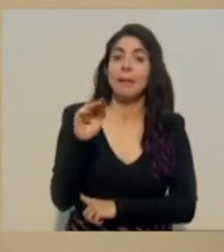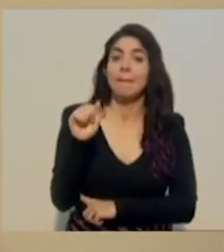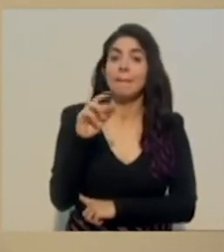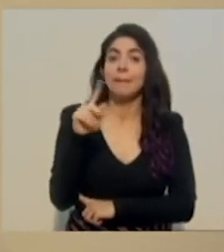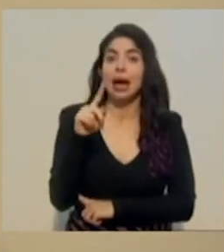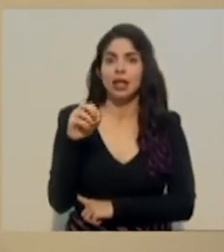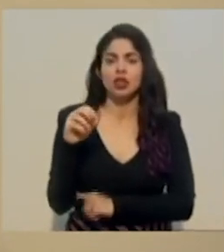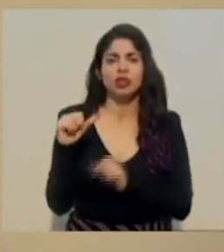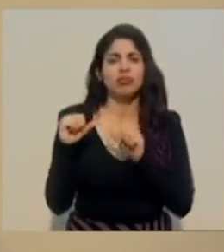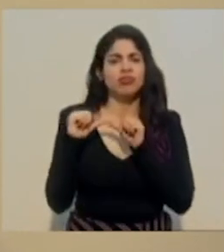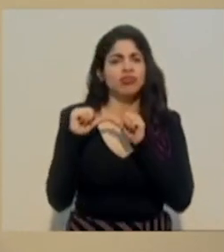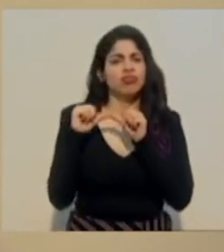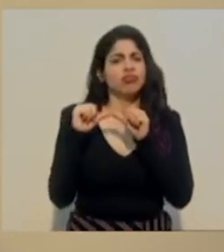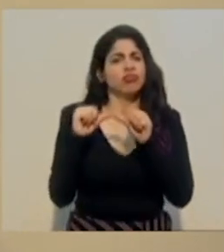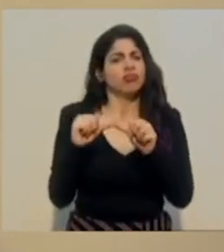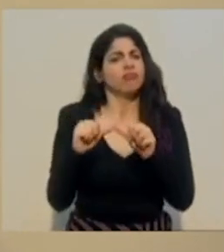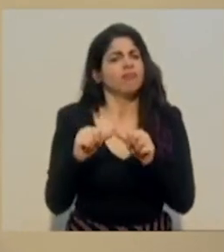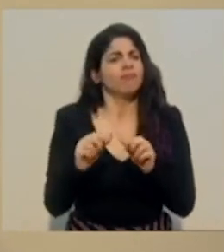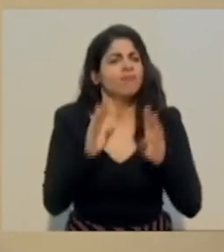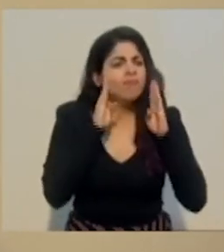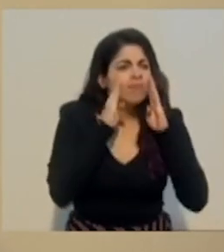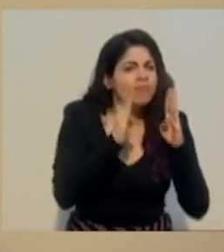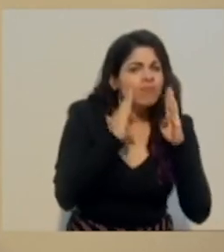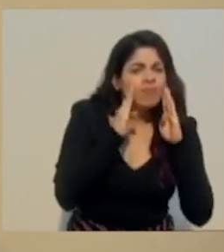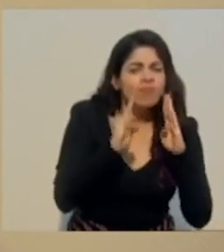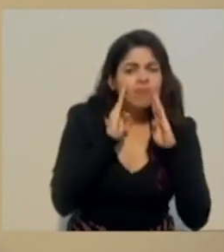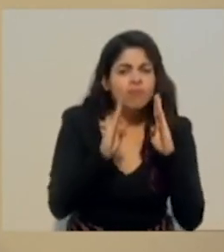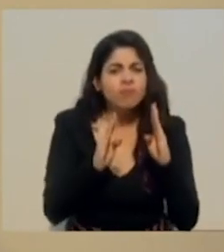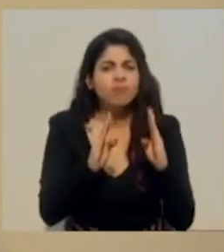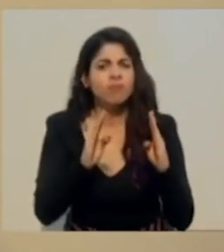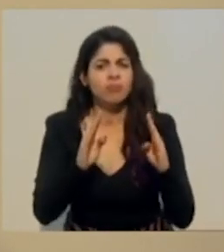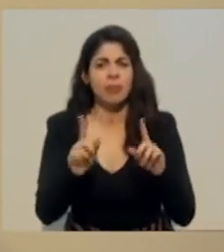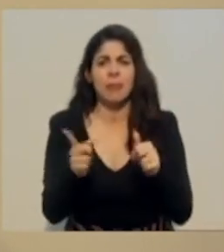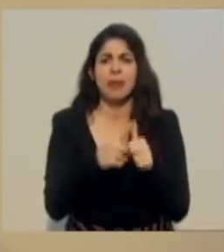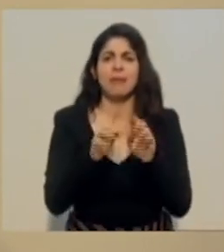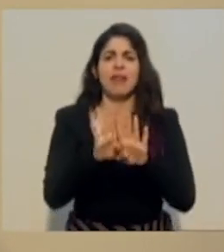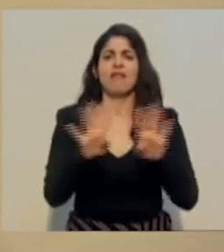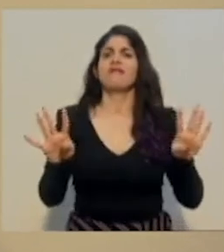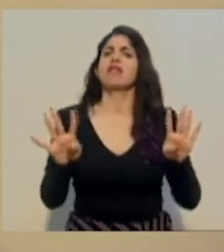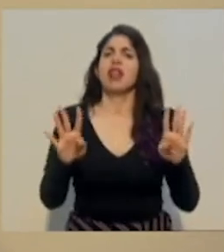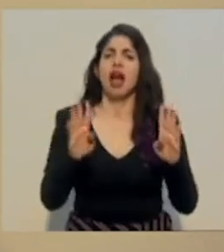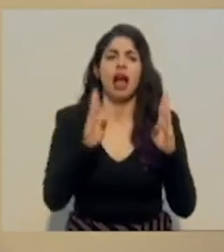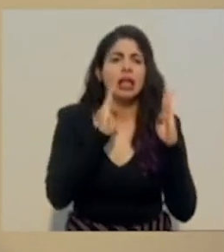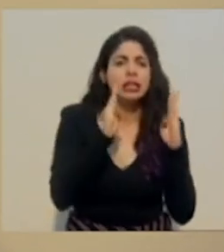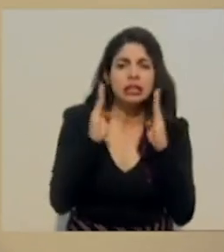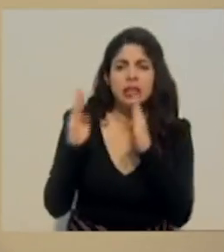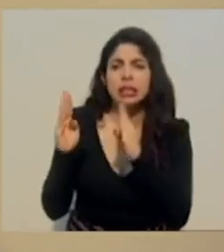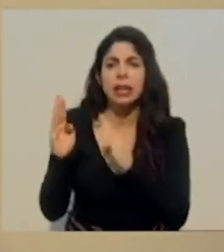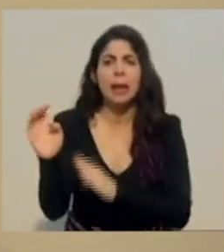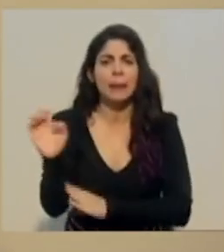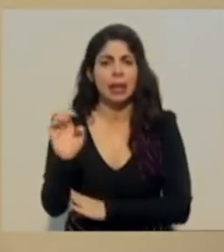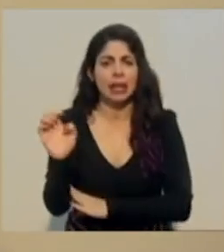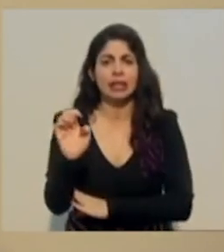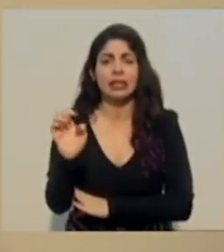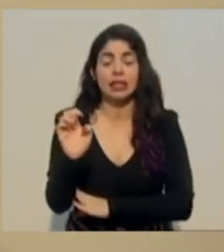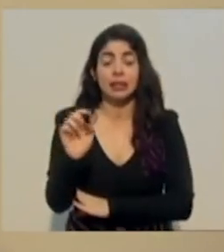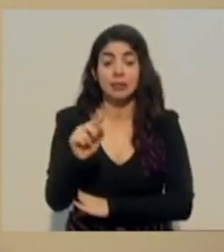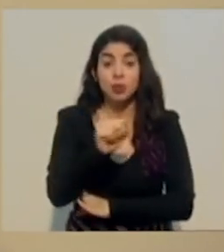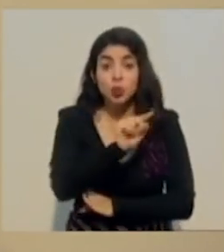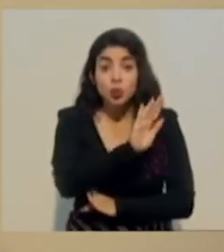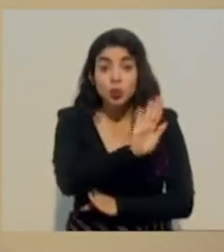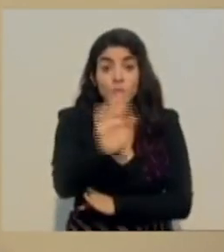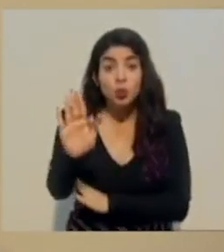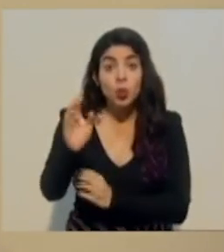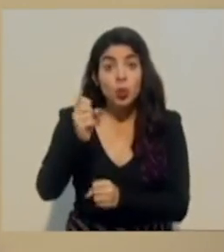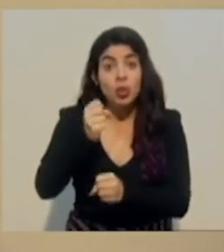mantenido en la primera línea de atención de la emergencia. El trabajo que ustedes hacen, se nos